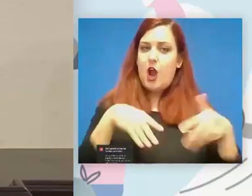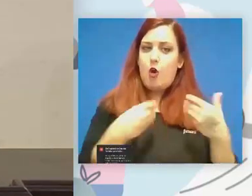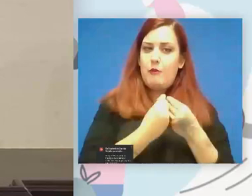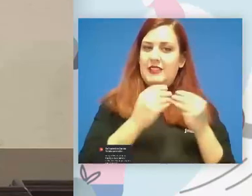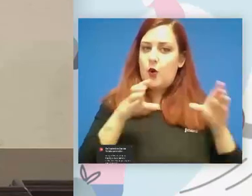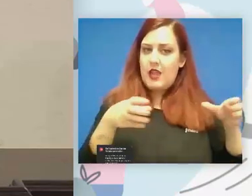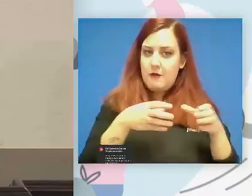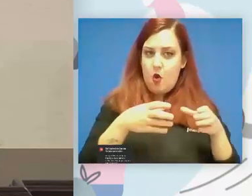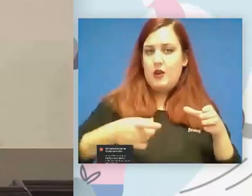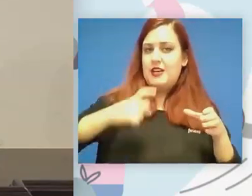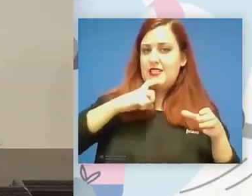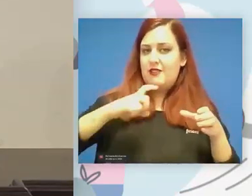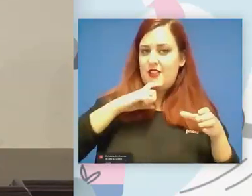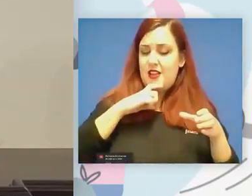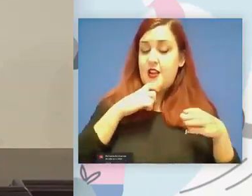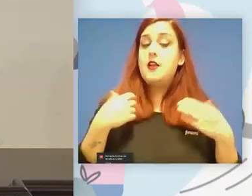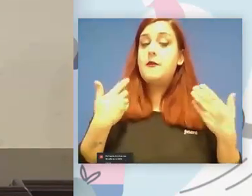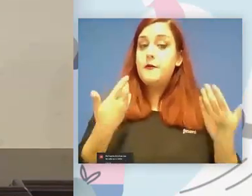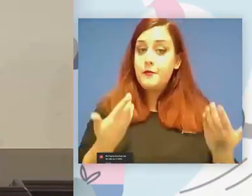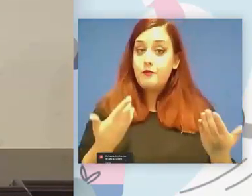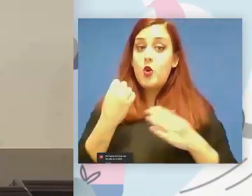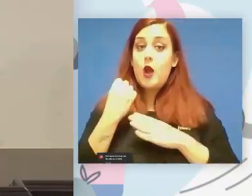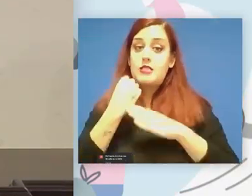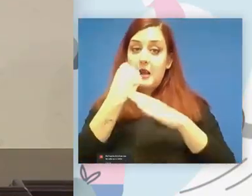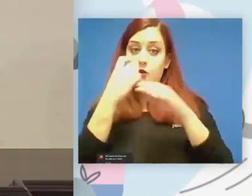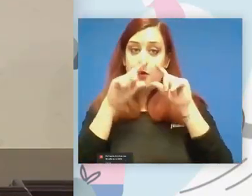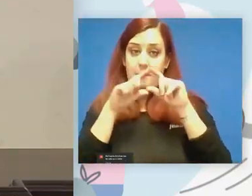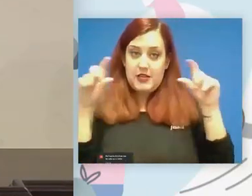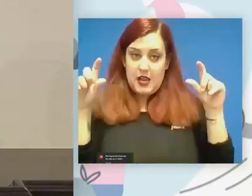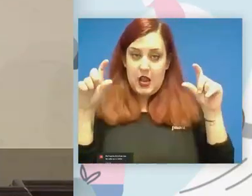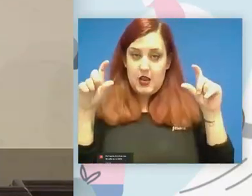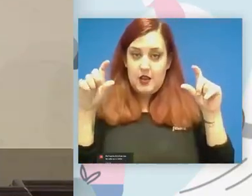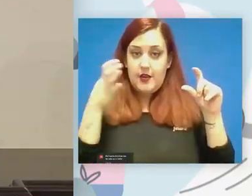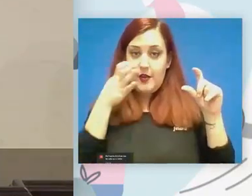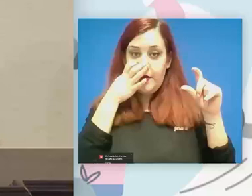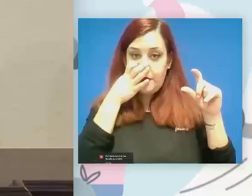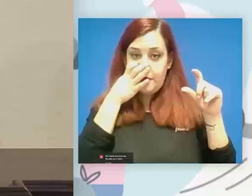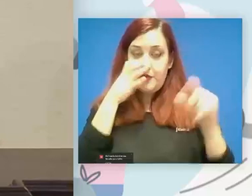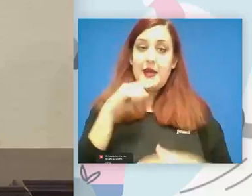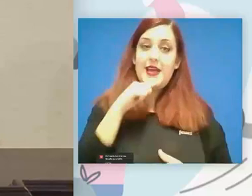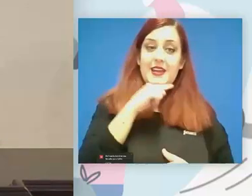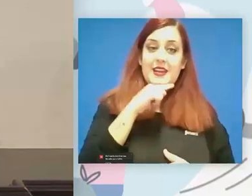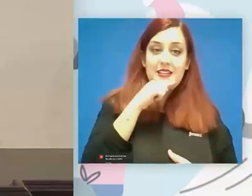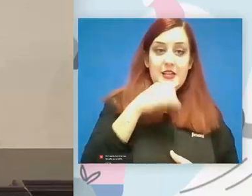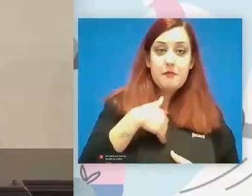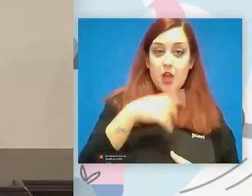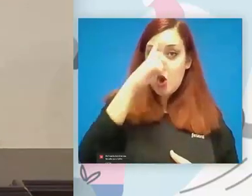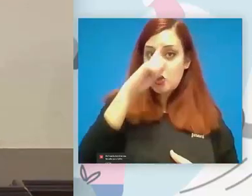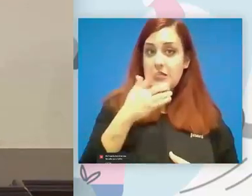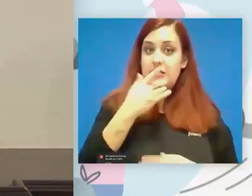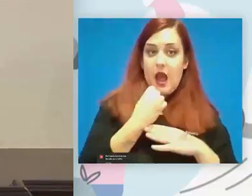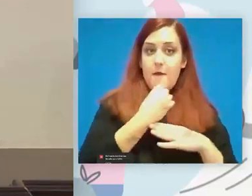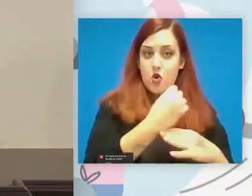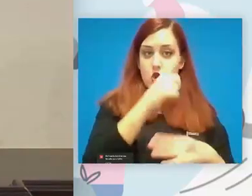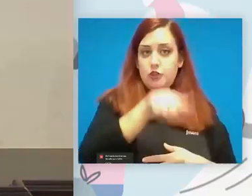ahora bien una cosa es el apoyo empresarial que eso la verdad es que en Elche pues no sé sí que tendrán que no